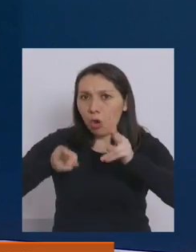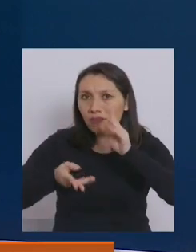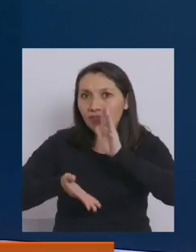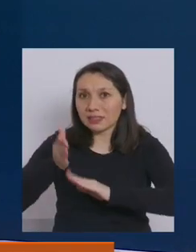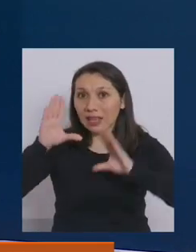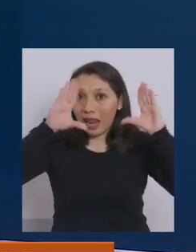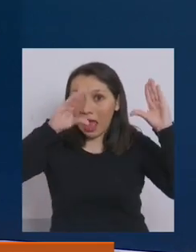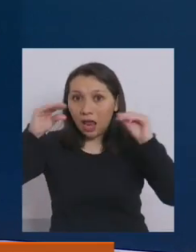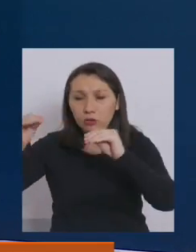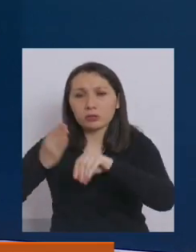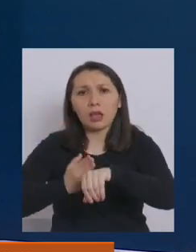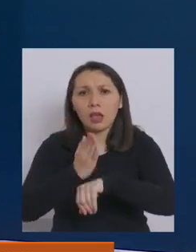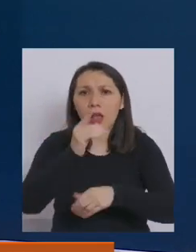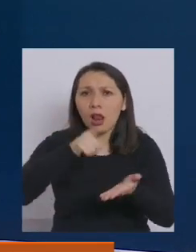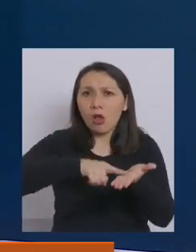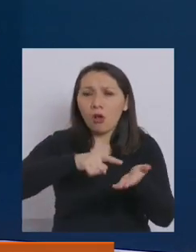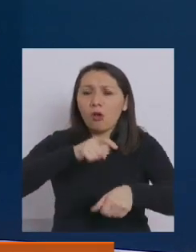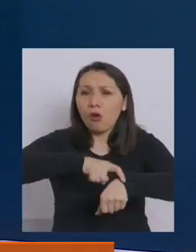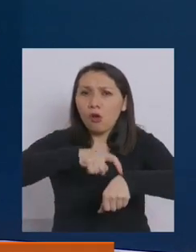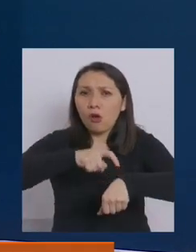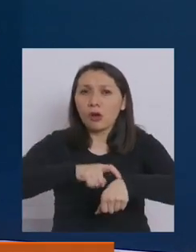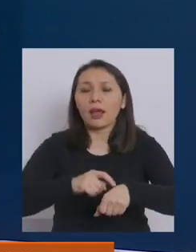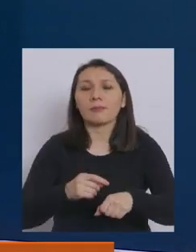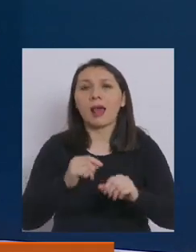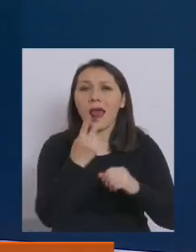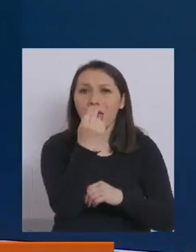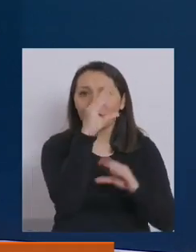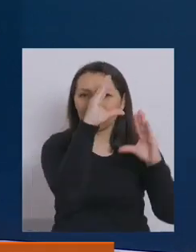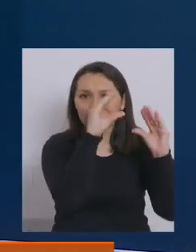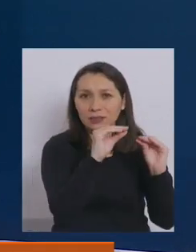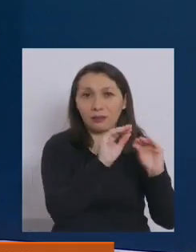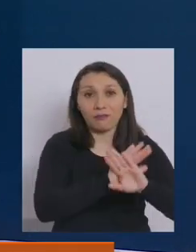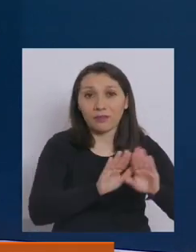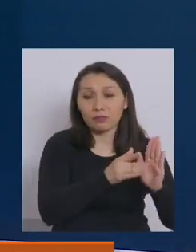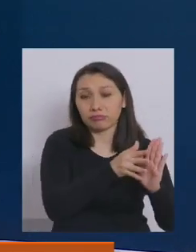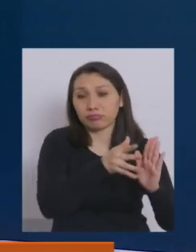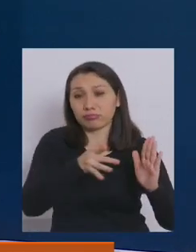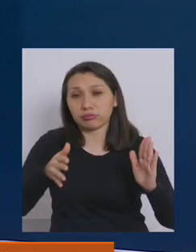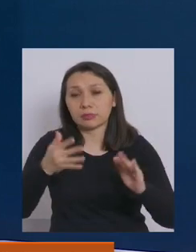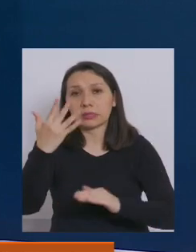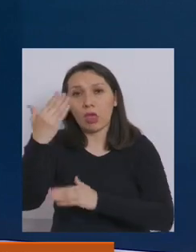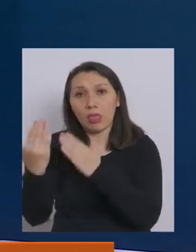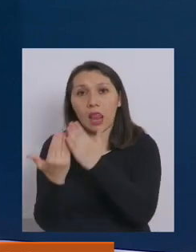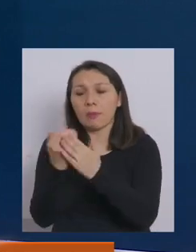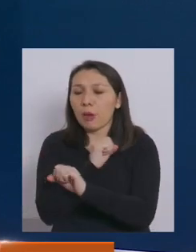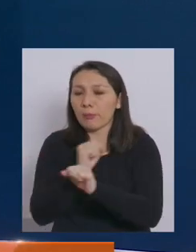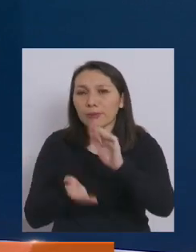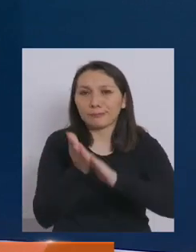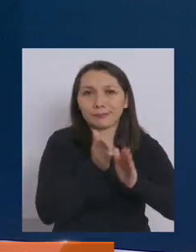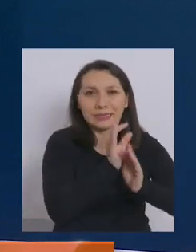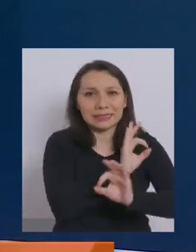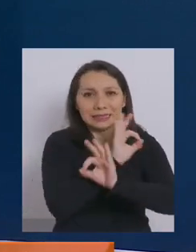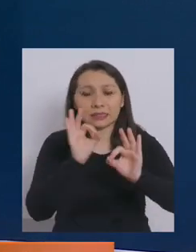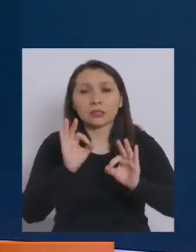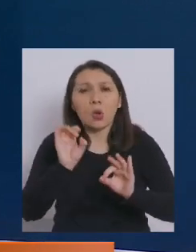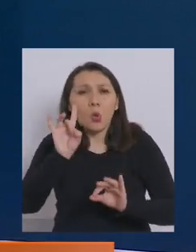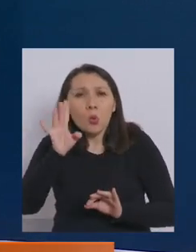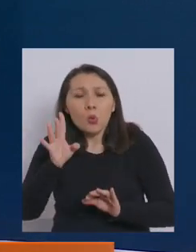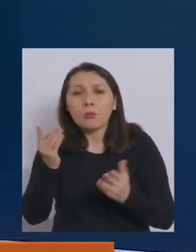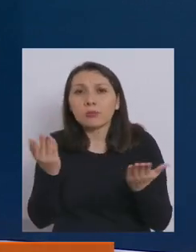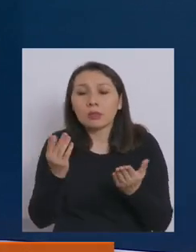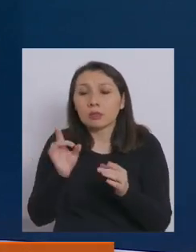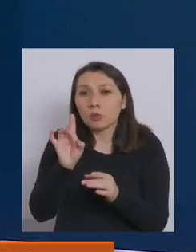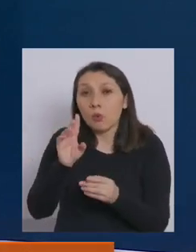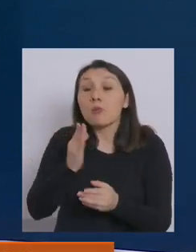comienza a las 00 horas y termina a las 5 de la mañana con excepción de las comunas de